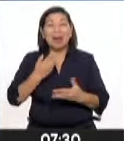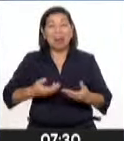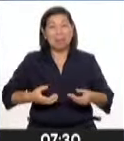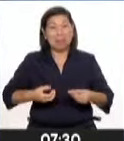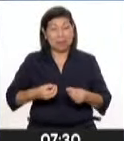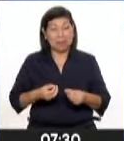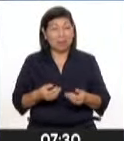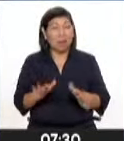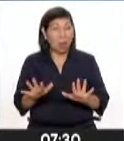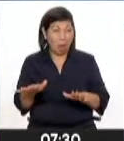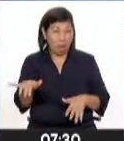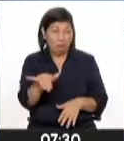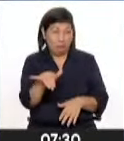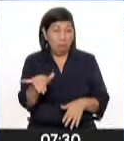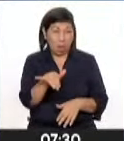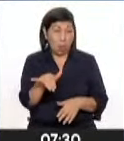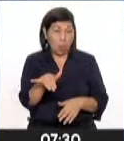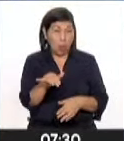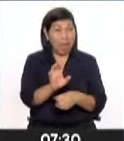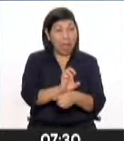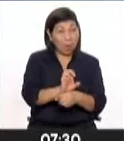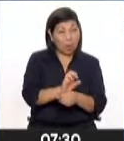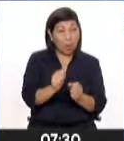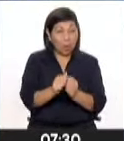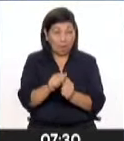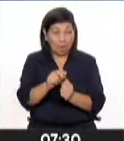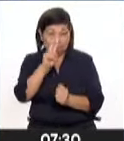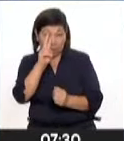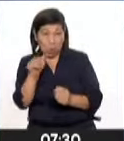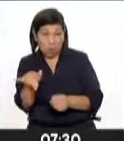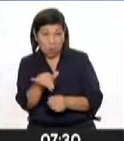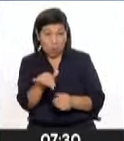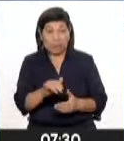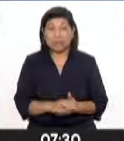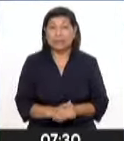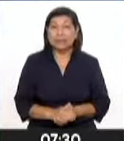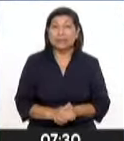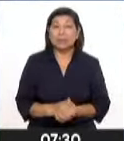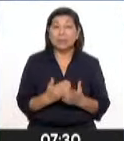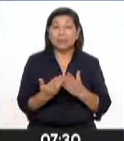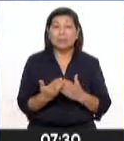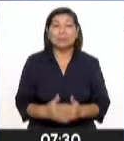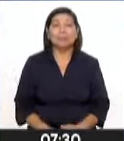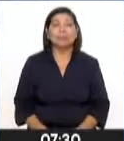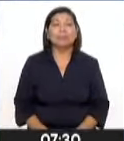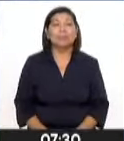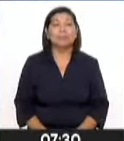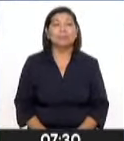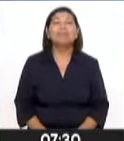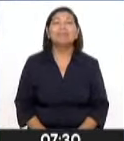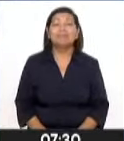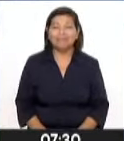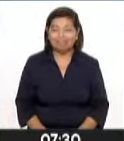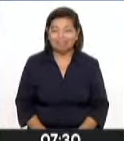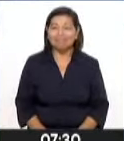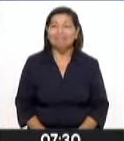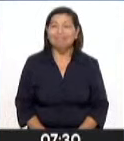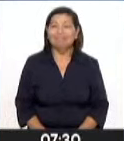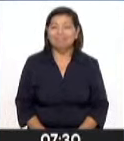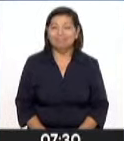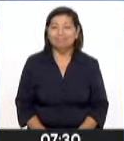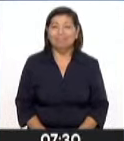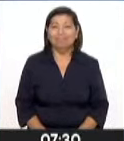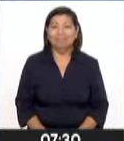¿Podríamos hacer un comparativo con lo que está sucediendo en este momento en Ecuador, y Guillermo Lazo, no? Buenos días. Muy buenos días, señor Bayón.